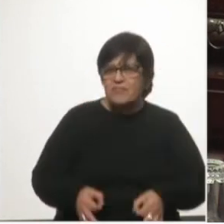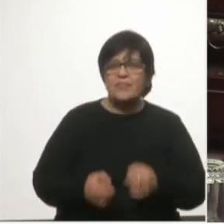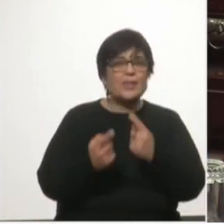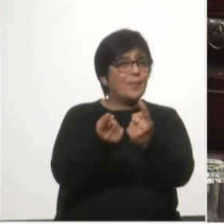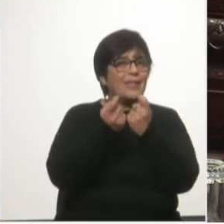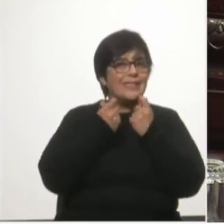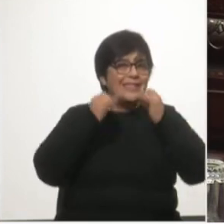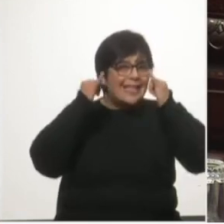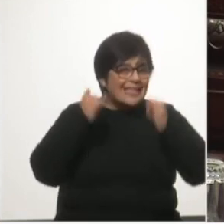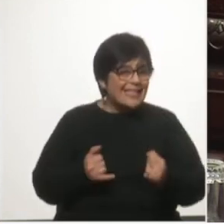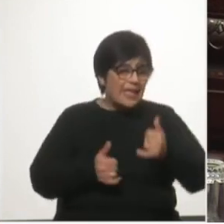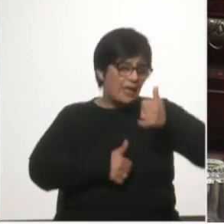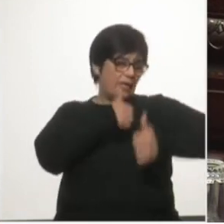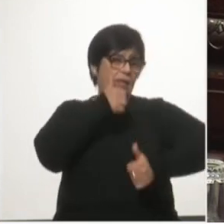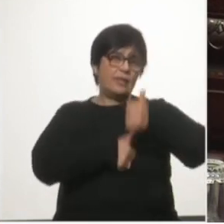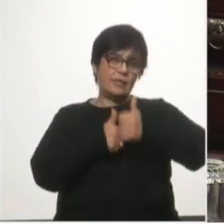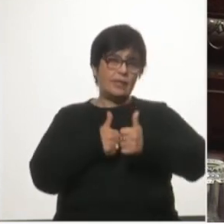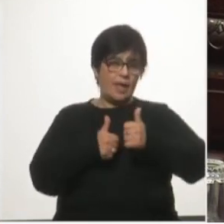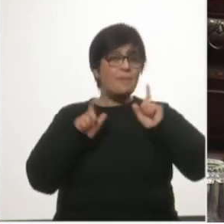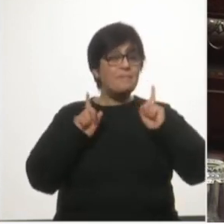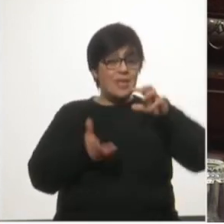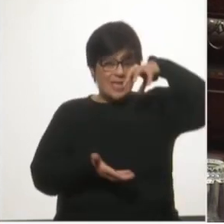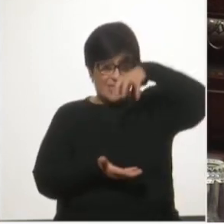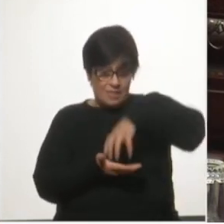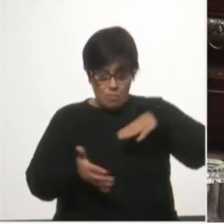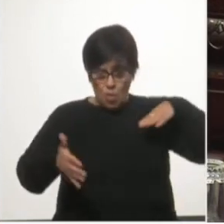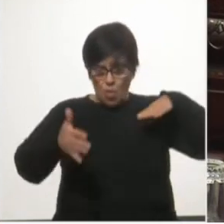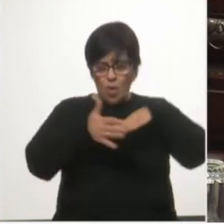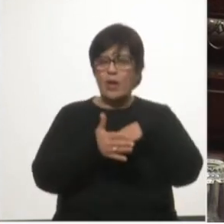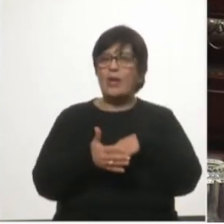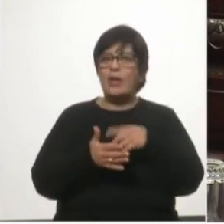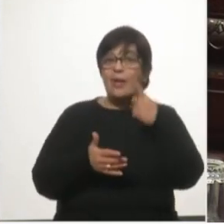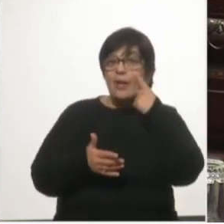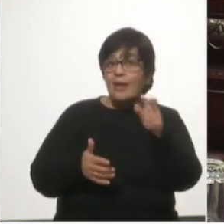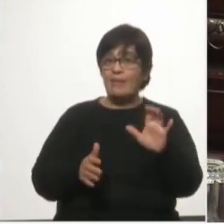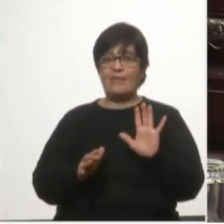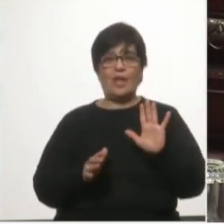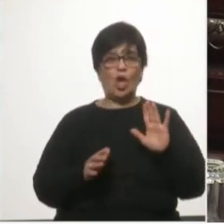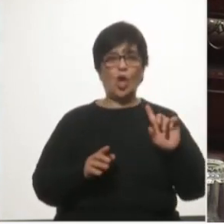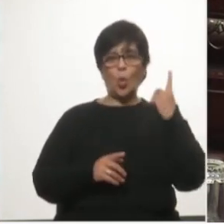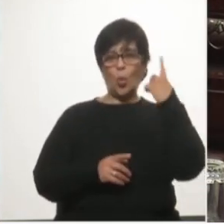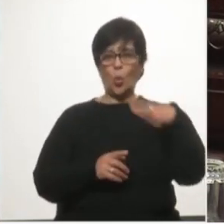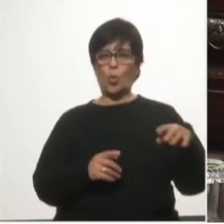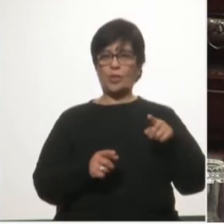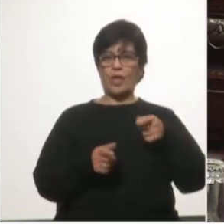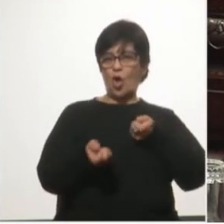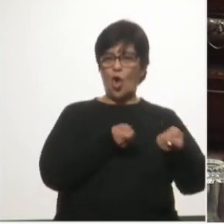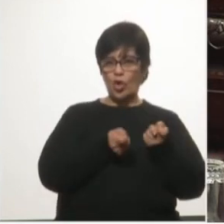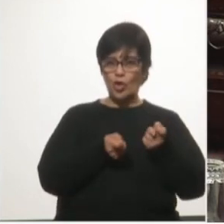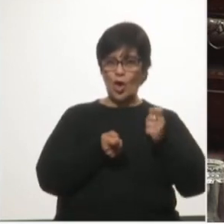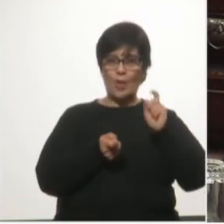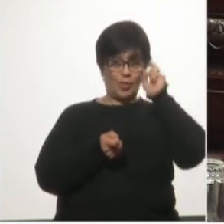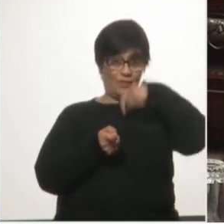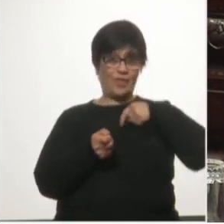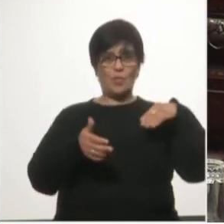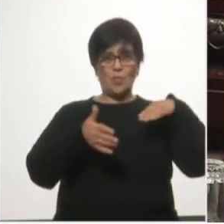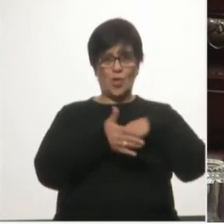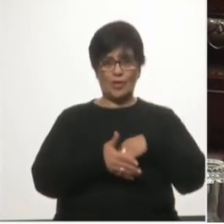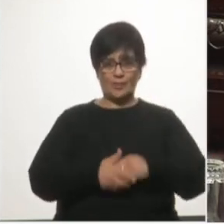necesidad de la competencia en el puerto y de evitar los monopolios en el puerto de Montevideo